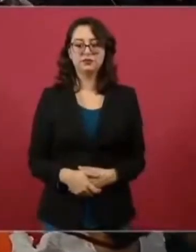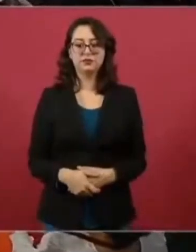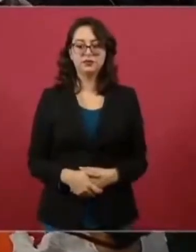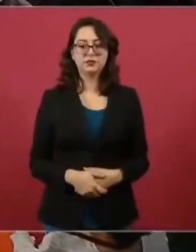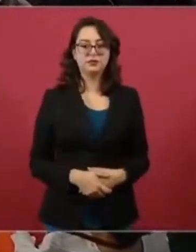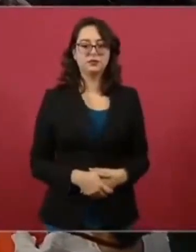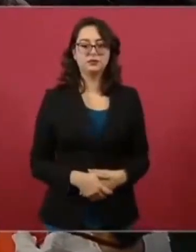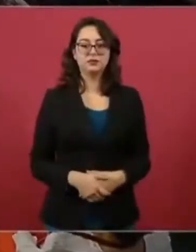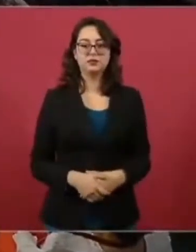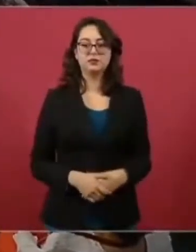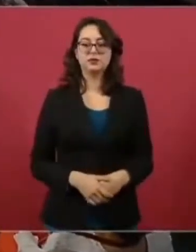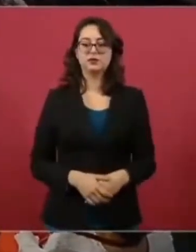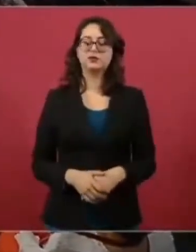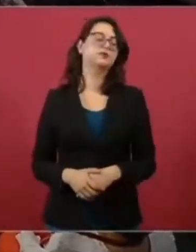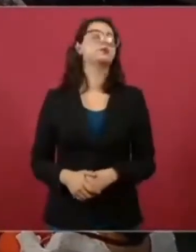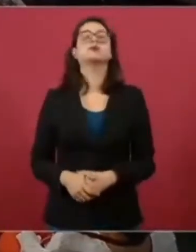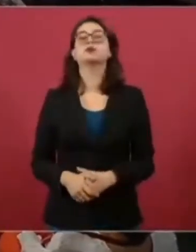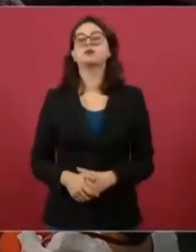¿Y él, además?